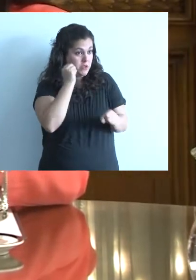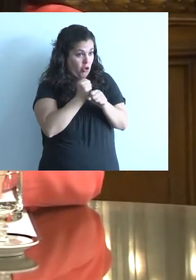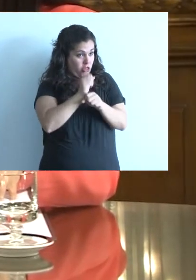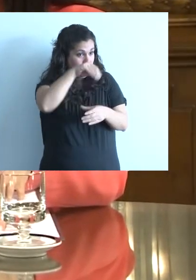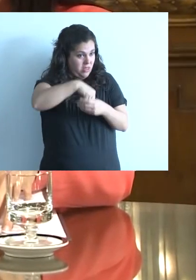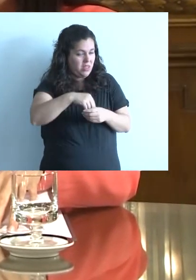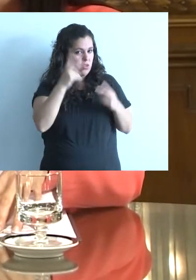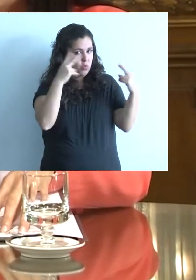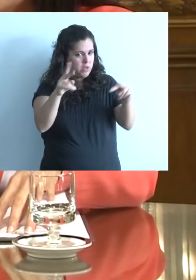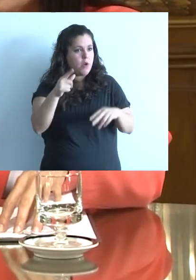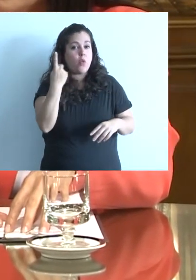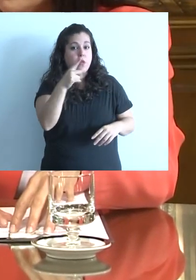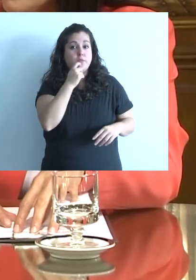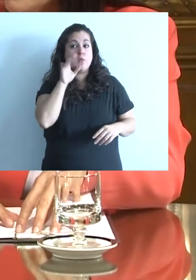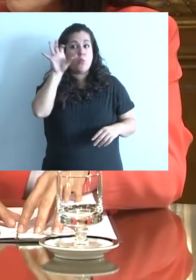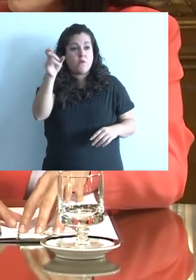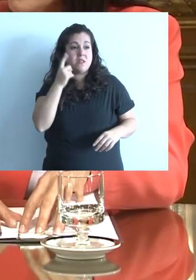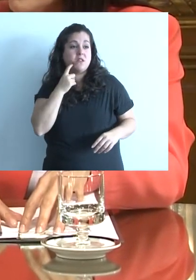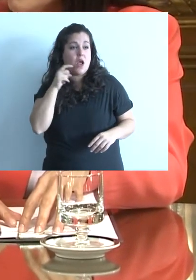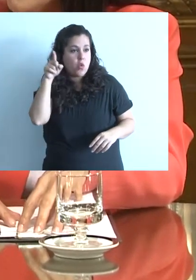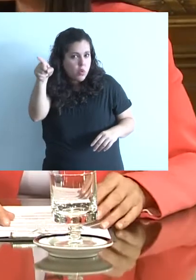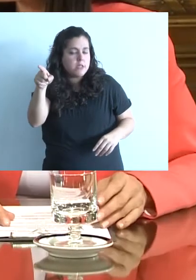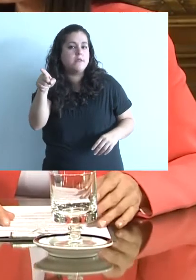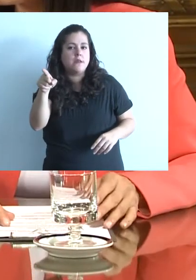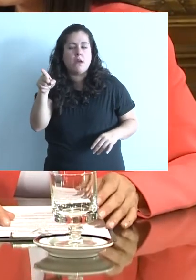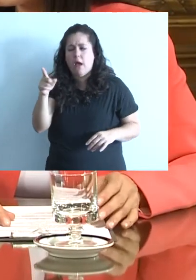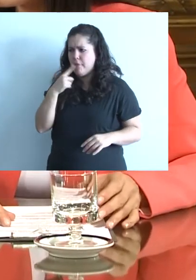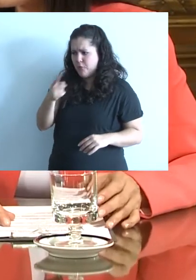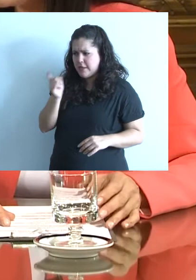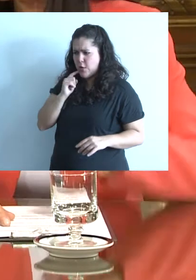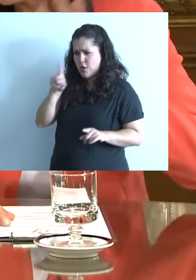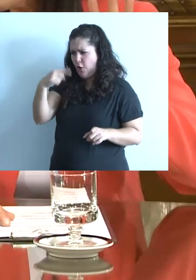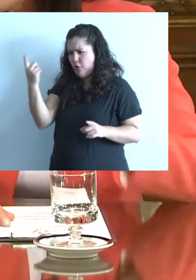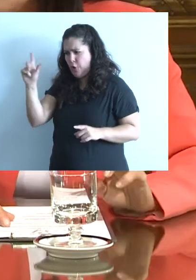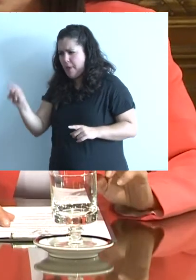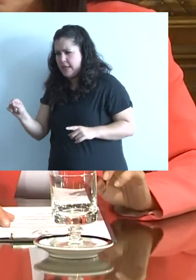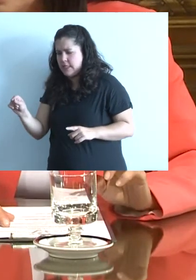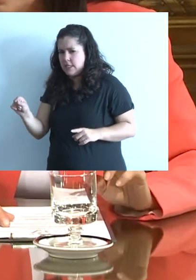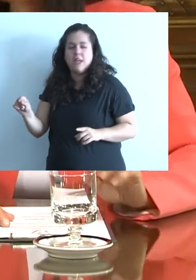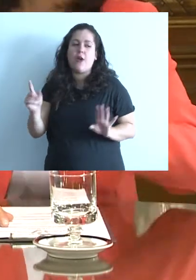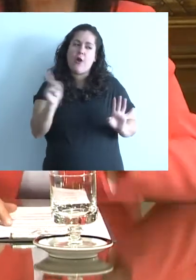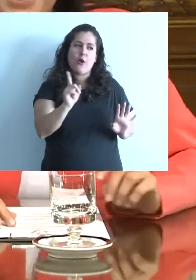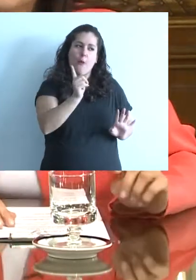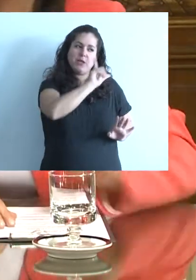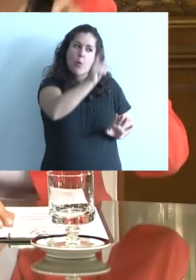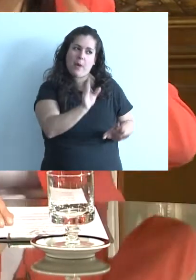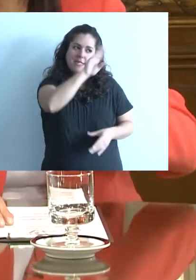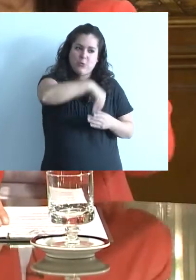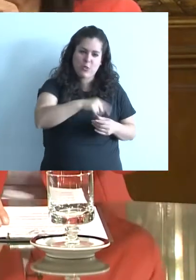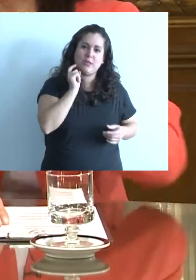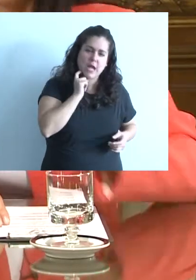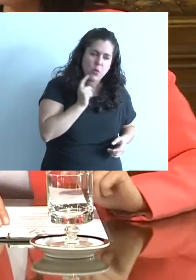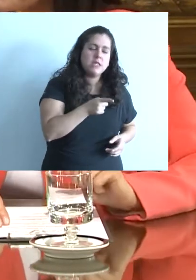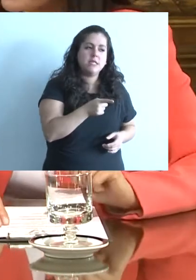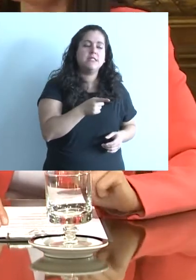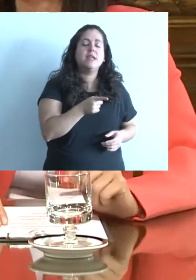Turismo, y nosotros hacemos el lanzamiento de turismo en la provincia de San Luis, y bueno... Ese es otro país, igual. No, no, no, no, es cierto, es